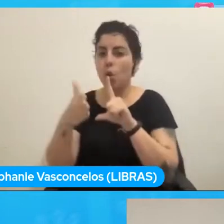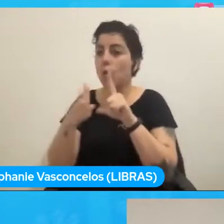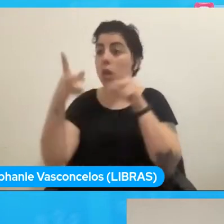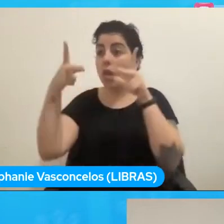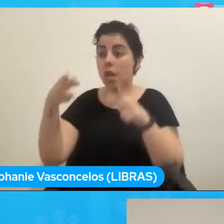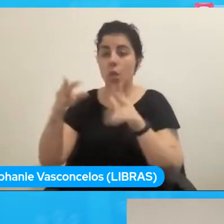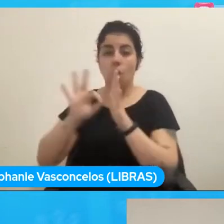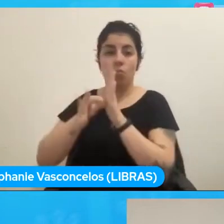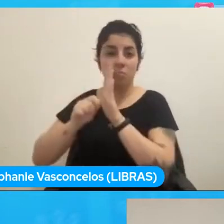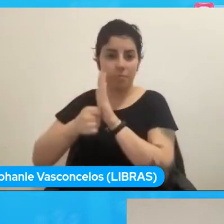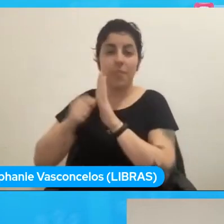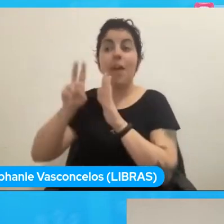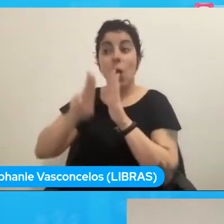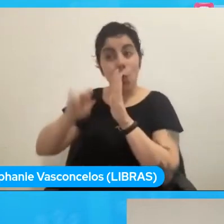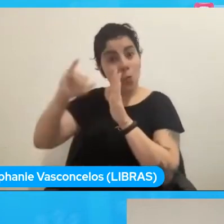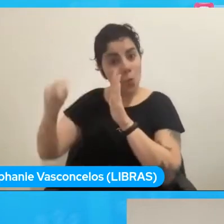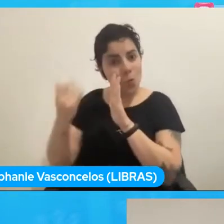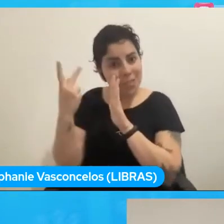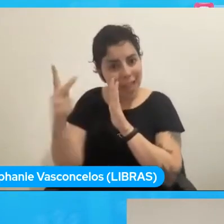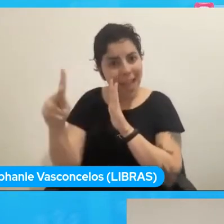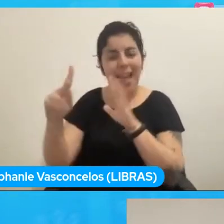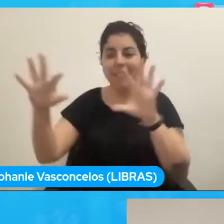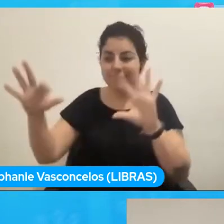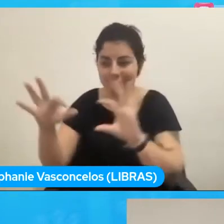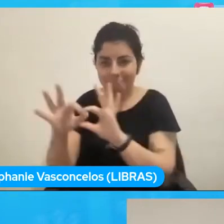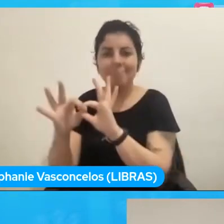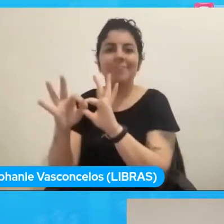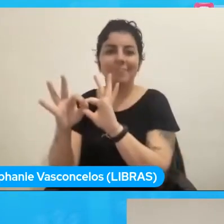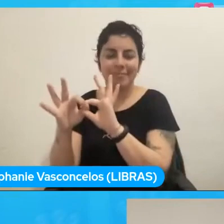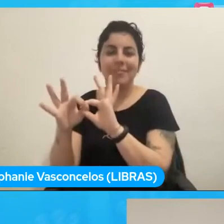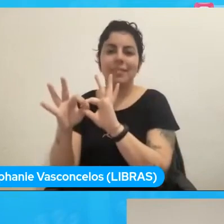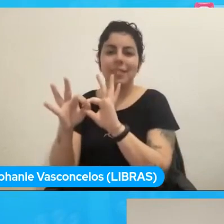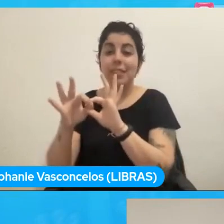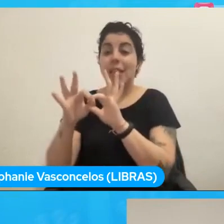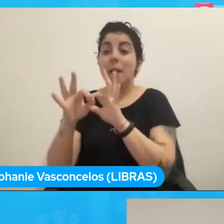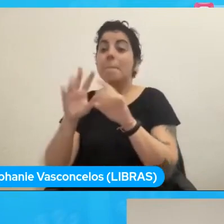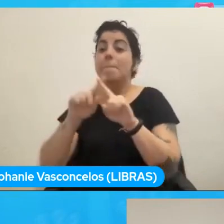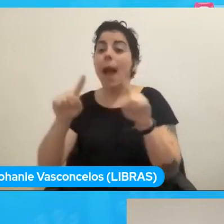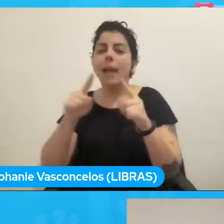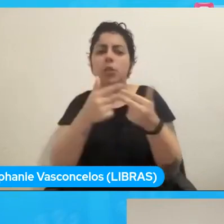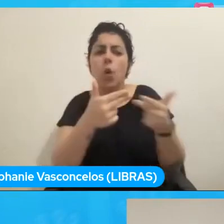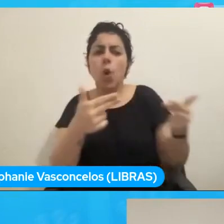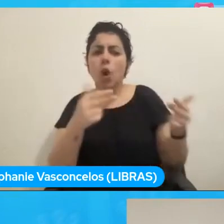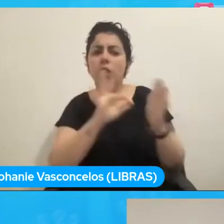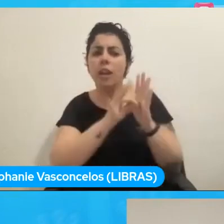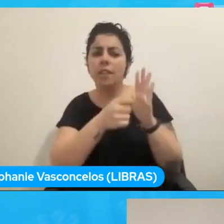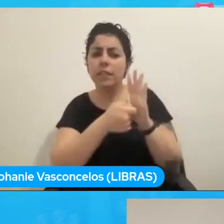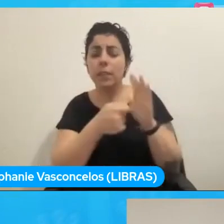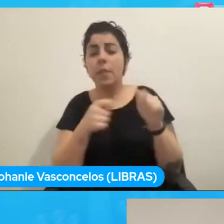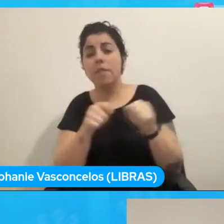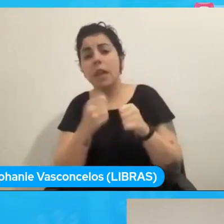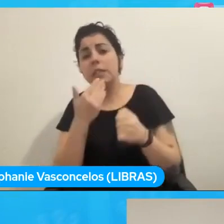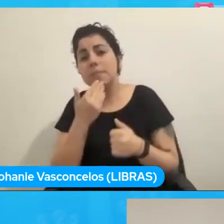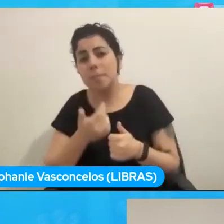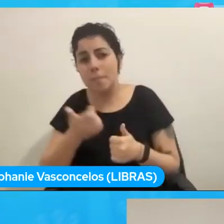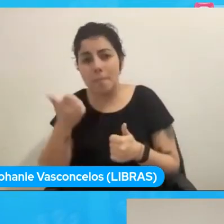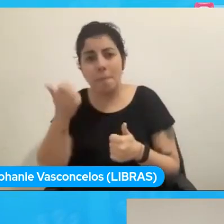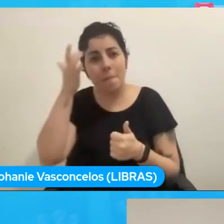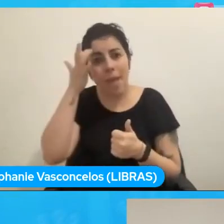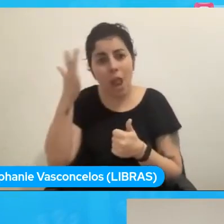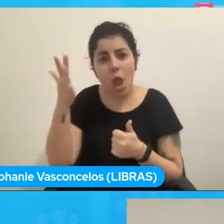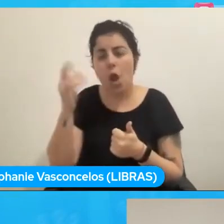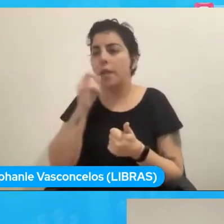utilizará JavaScript o utiliza JavaScript en cosas que JavaScript hace mejor, que son como vimos los permisos,